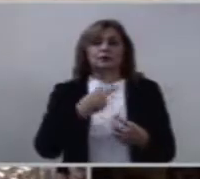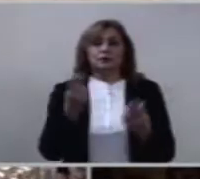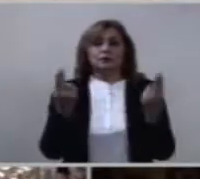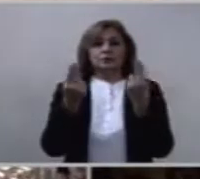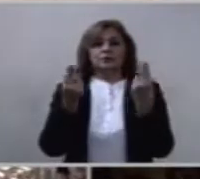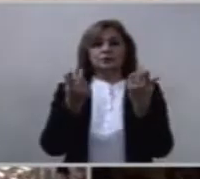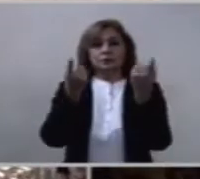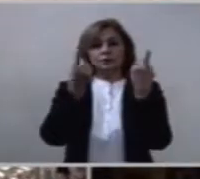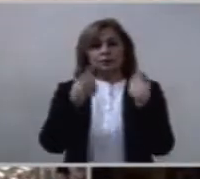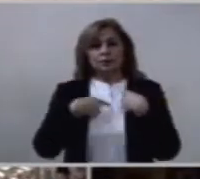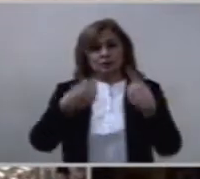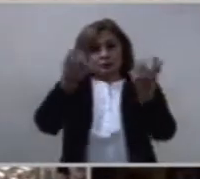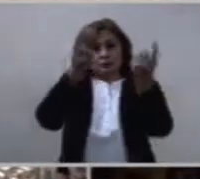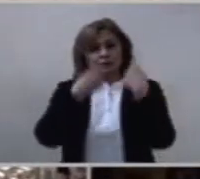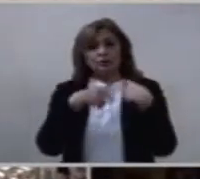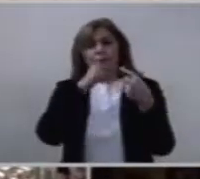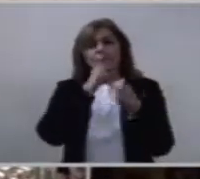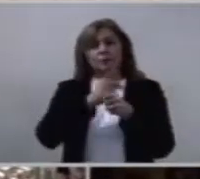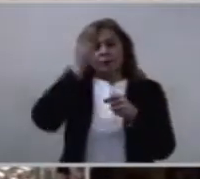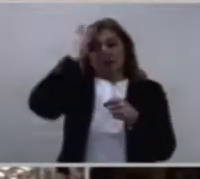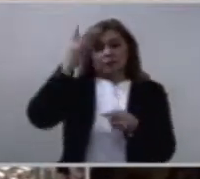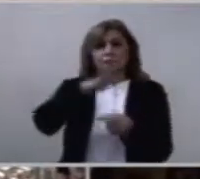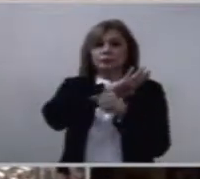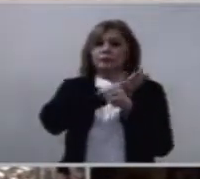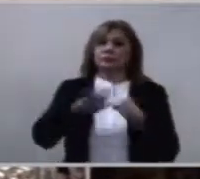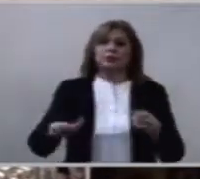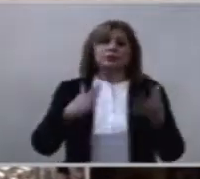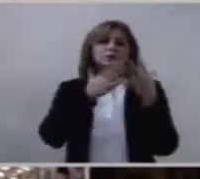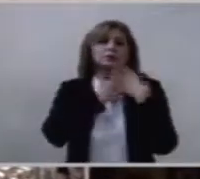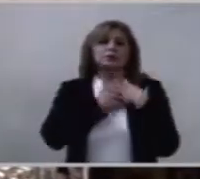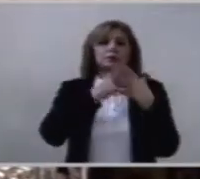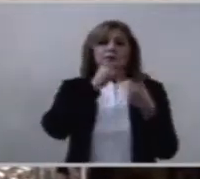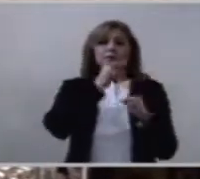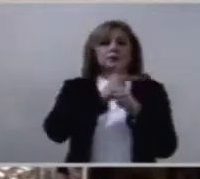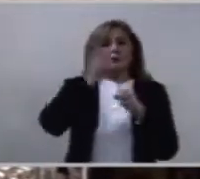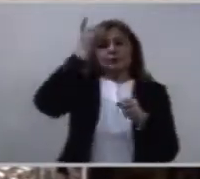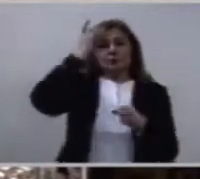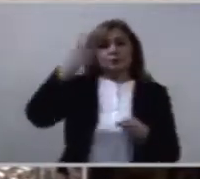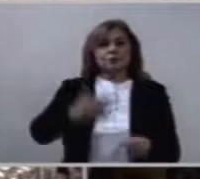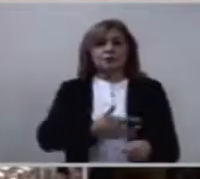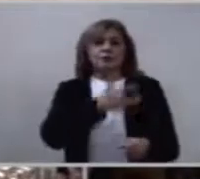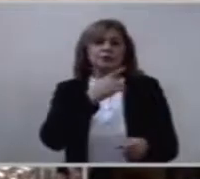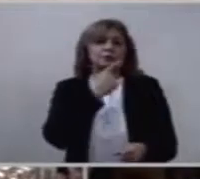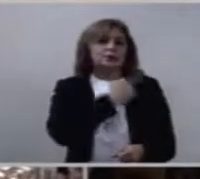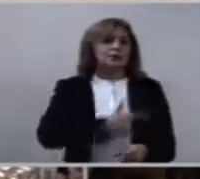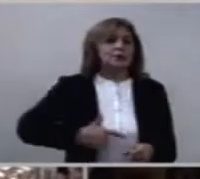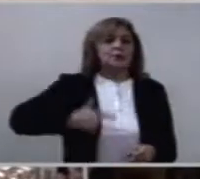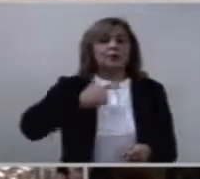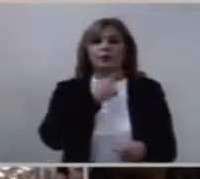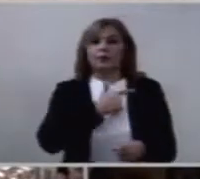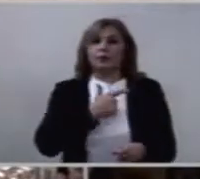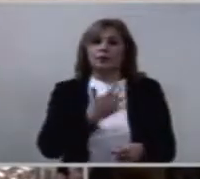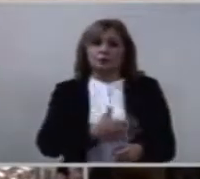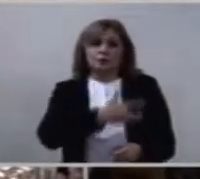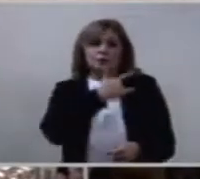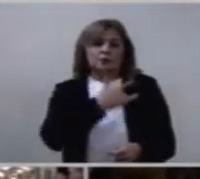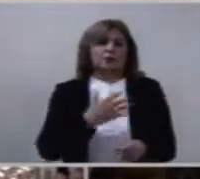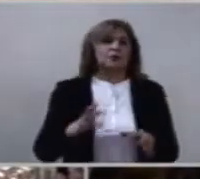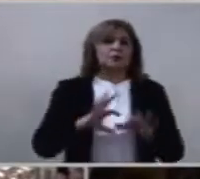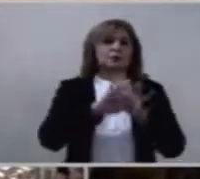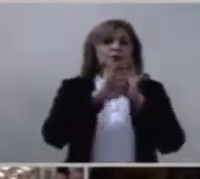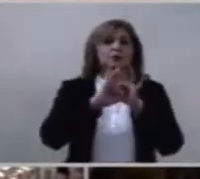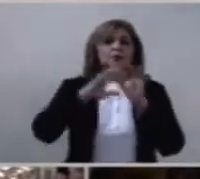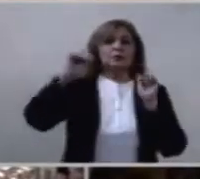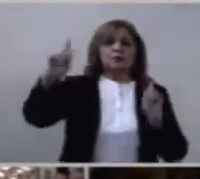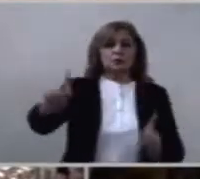Cada día necesitamos llenarnos del gozo de Dios. Él decía en el